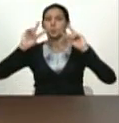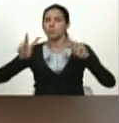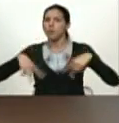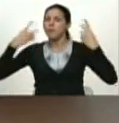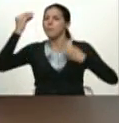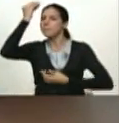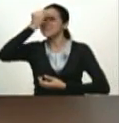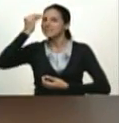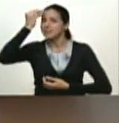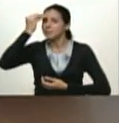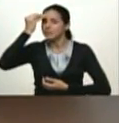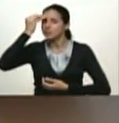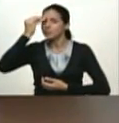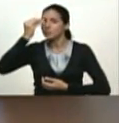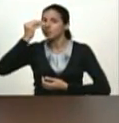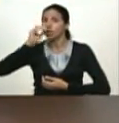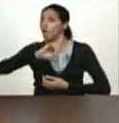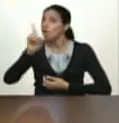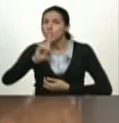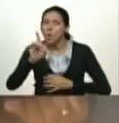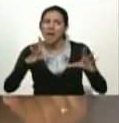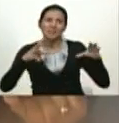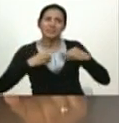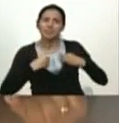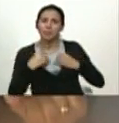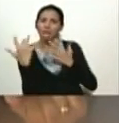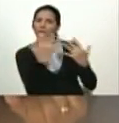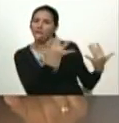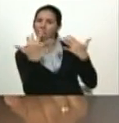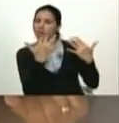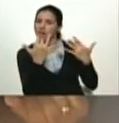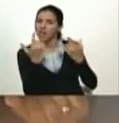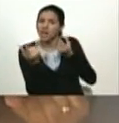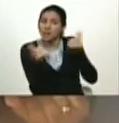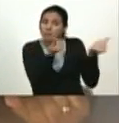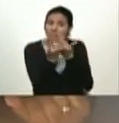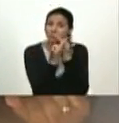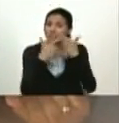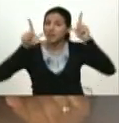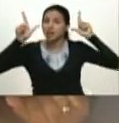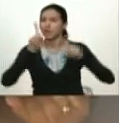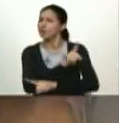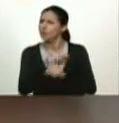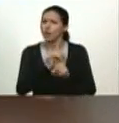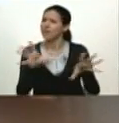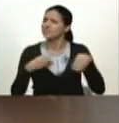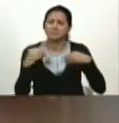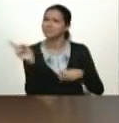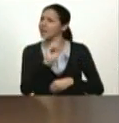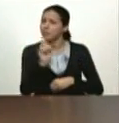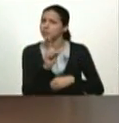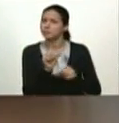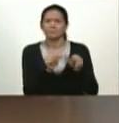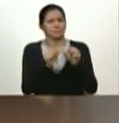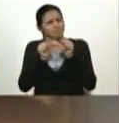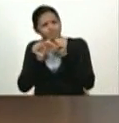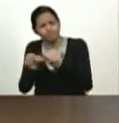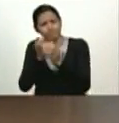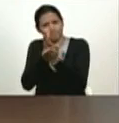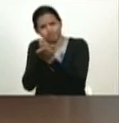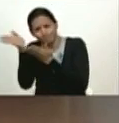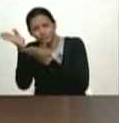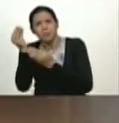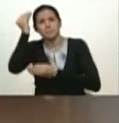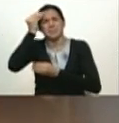pensamientos no cedamos al pensamiento neoliberal no es el camino es perseverando por el camino del